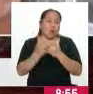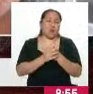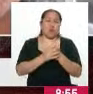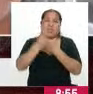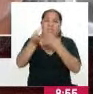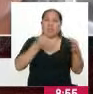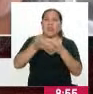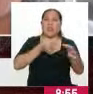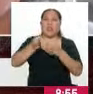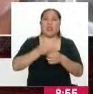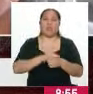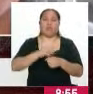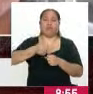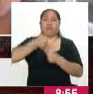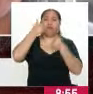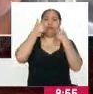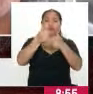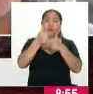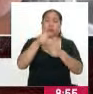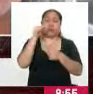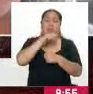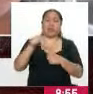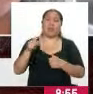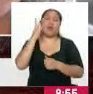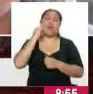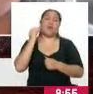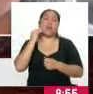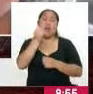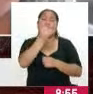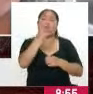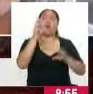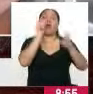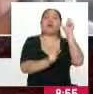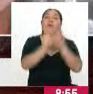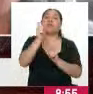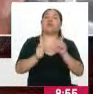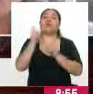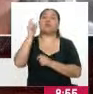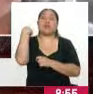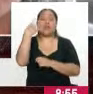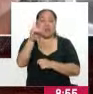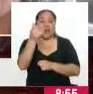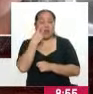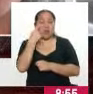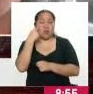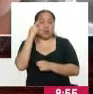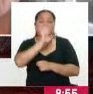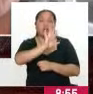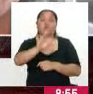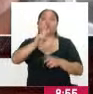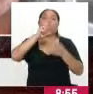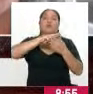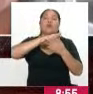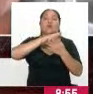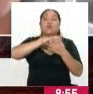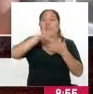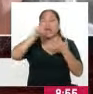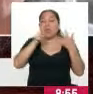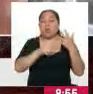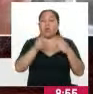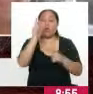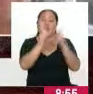triunfo de las autoridades, yo diría que hay tres, básicamente. No se trata de personas que son conocidas en la región, se trata de personas que han